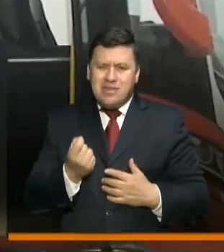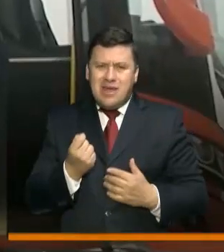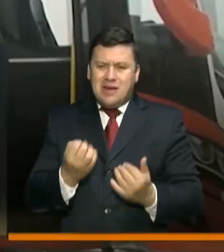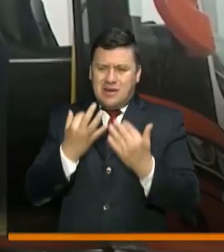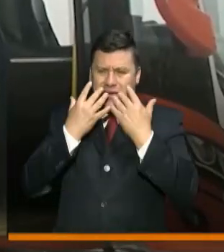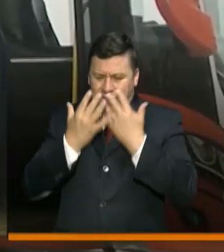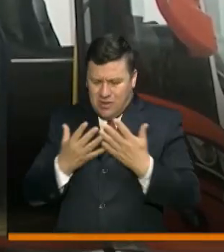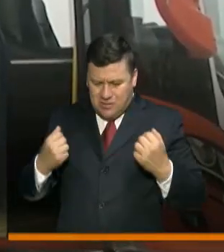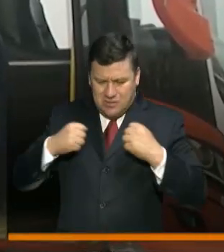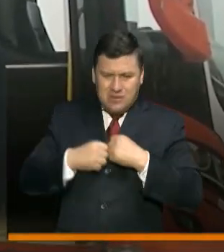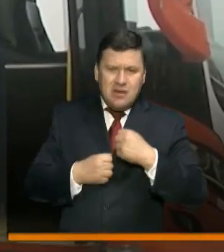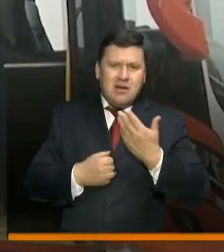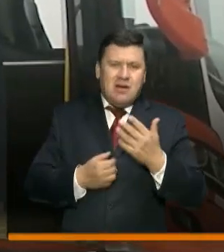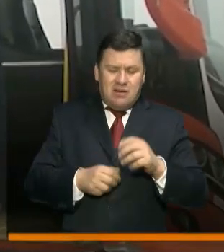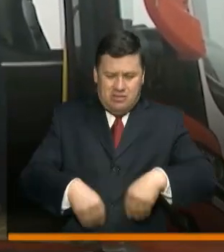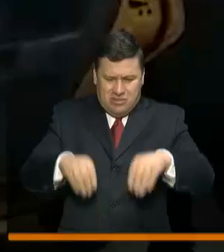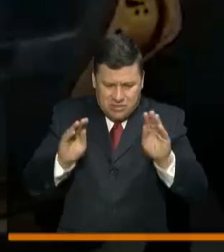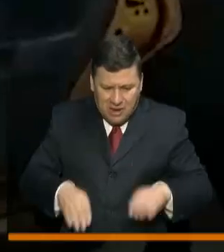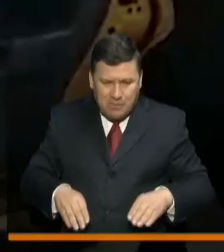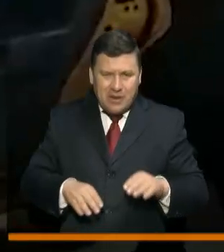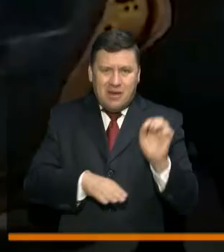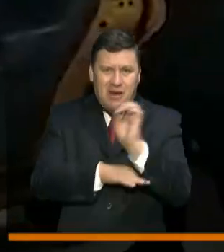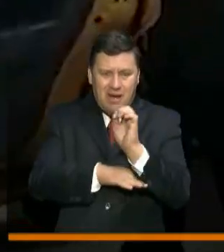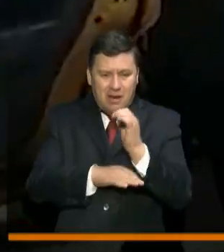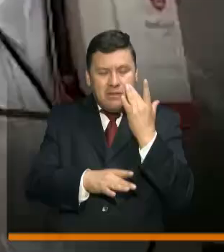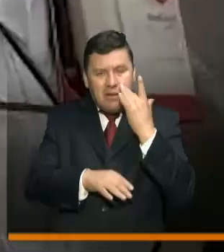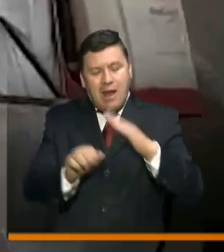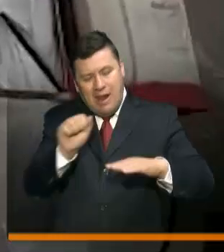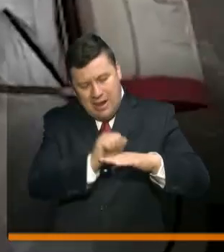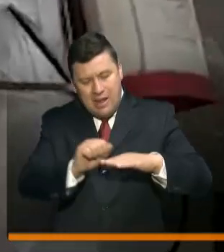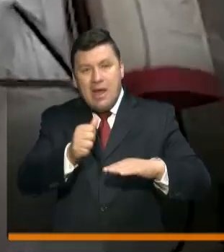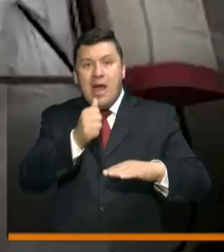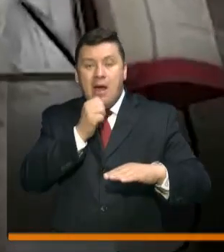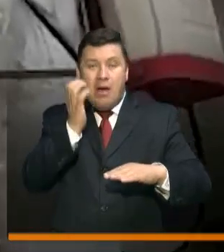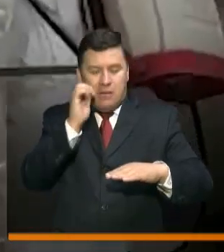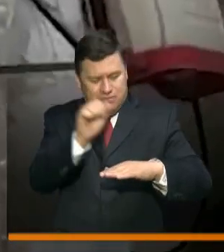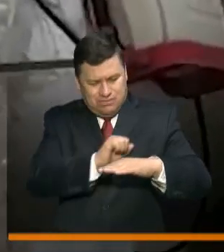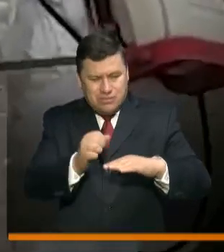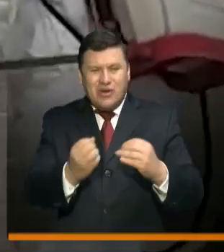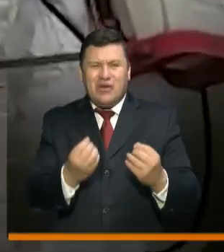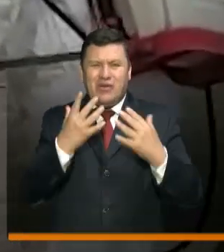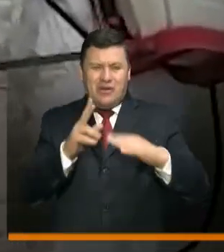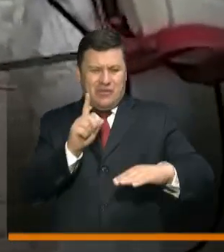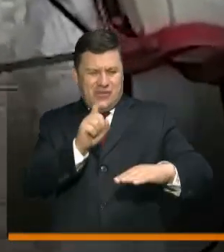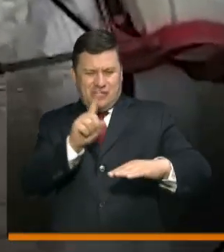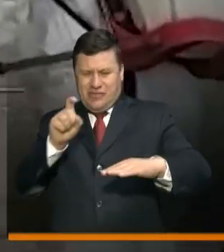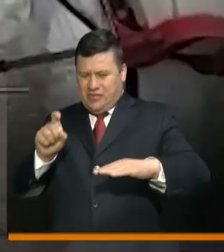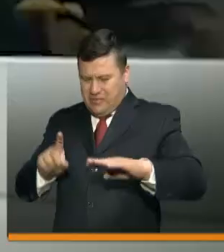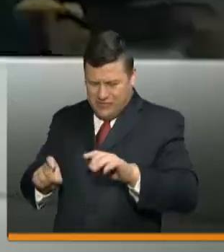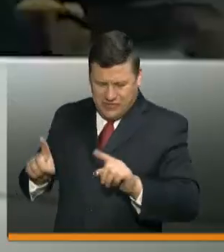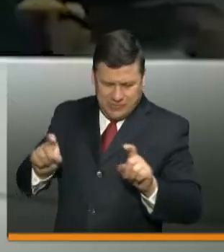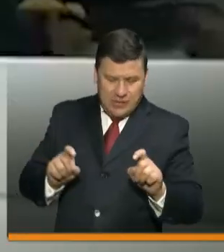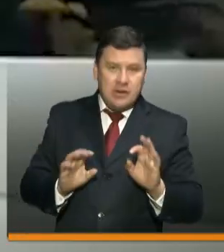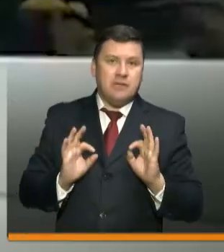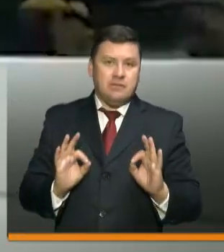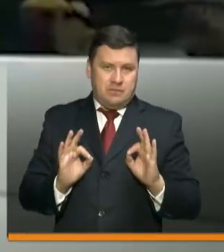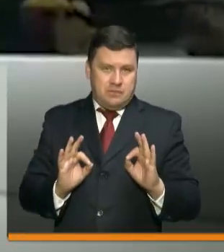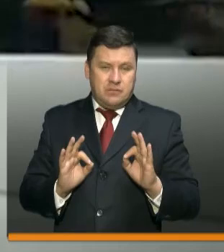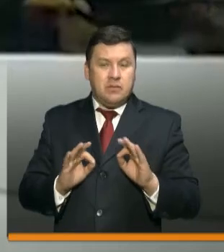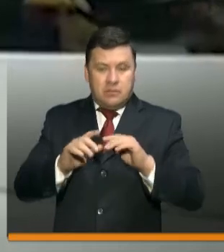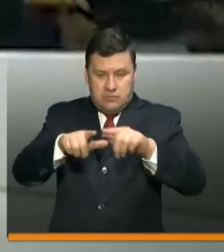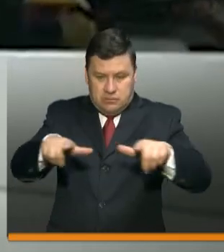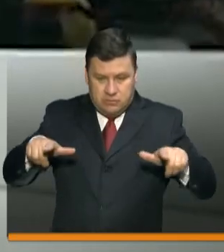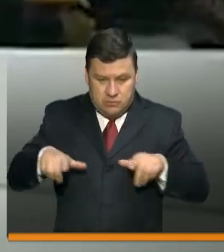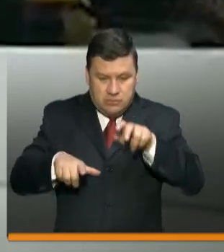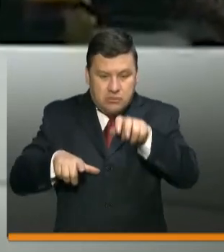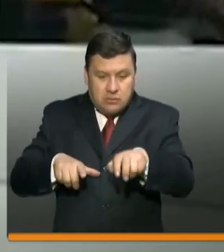contaminación como alfombras, tapetes. Asear el vehículo con agua y jabón. Desinfectar con regularidad las superficies y partes de la cabina